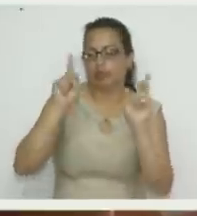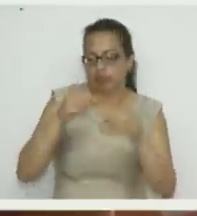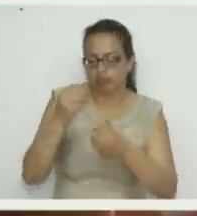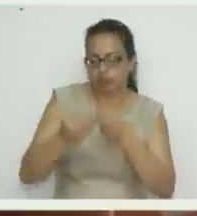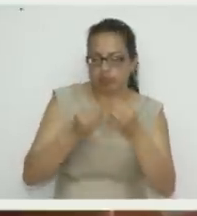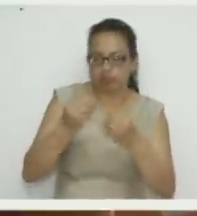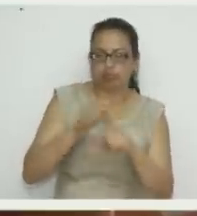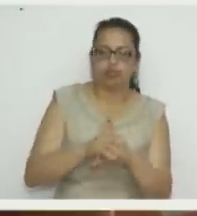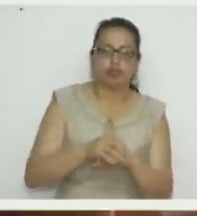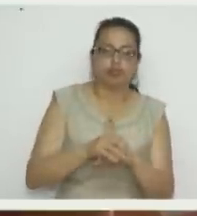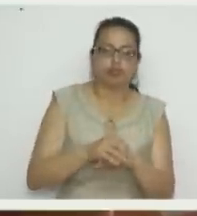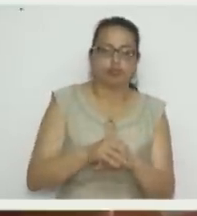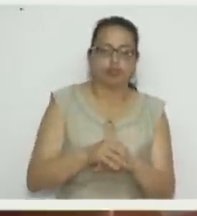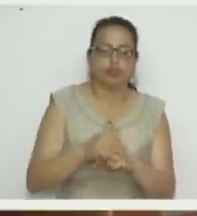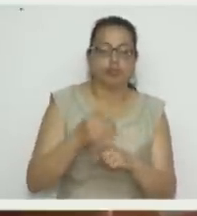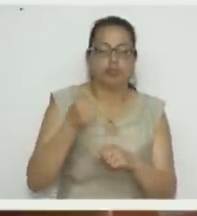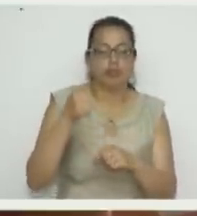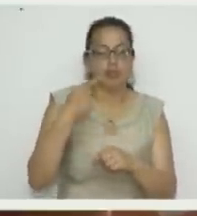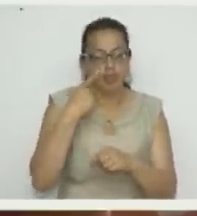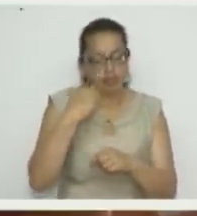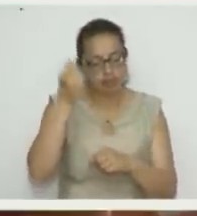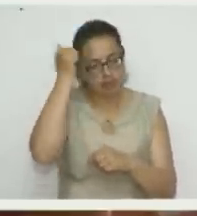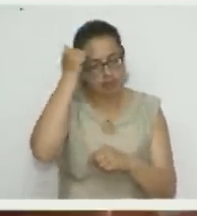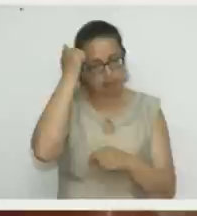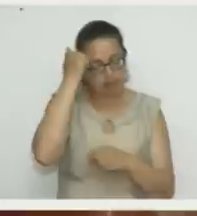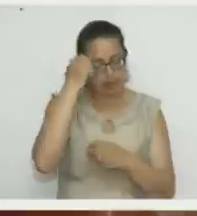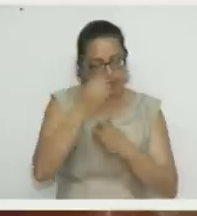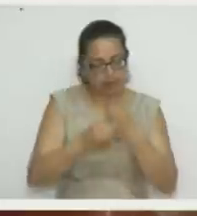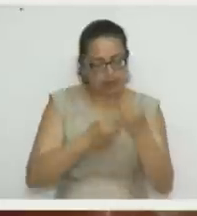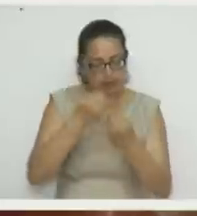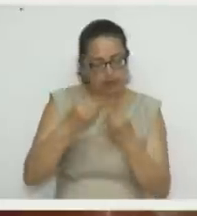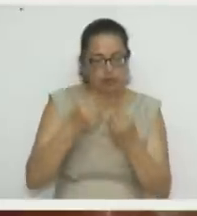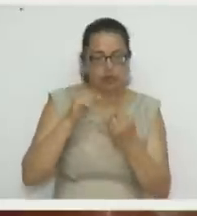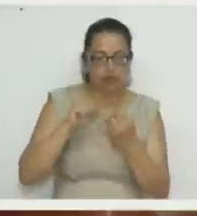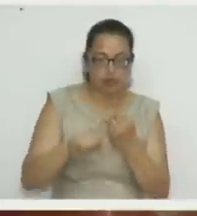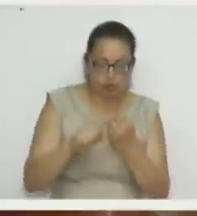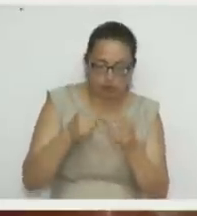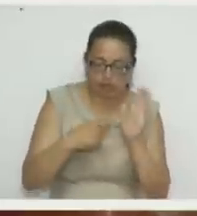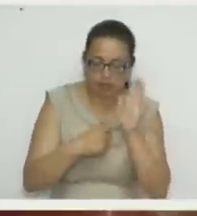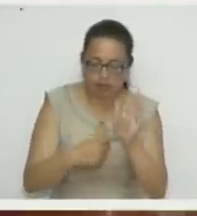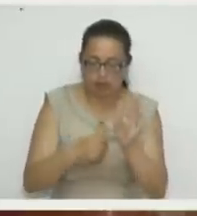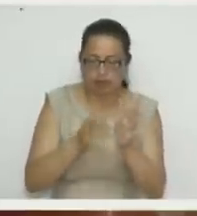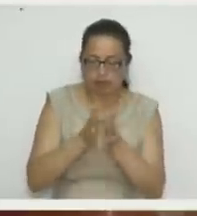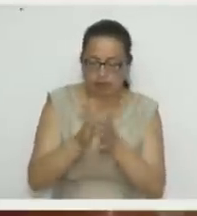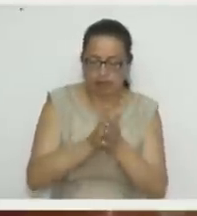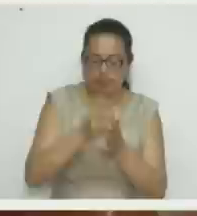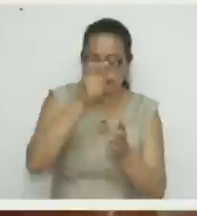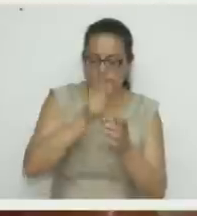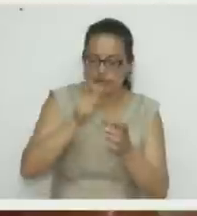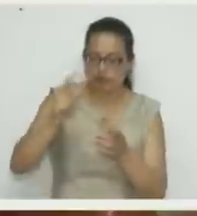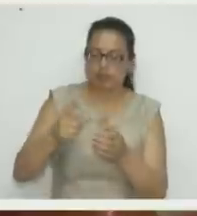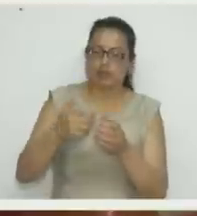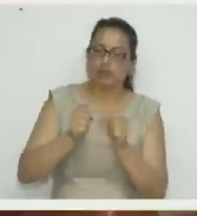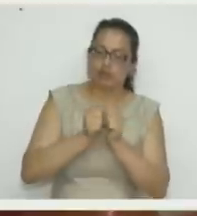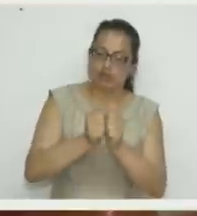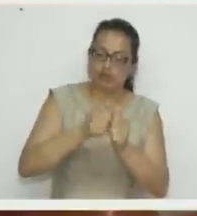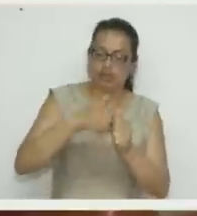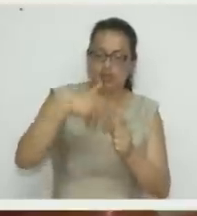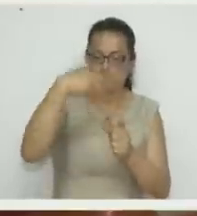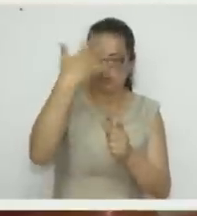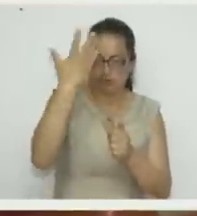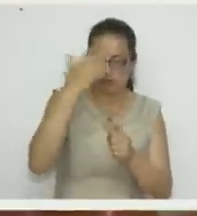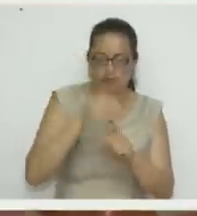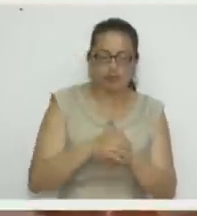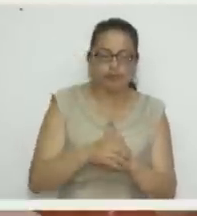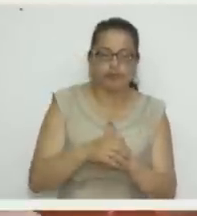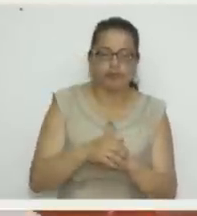Mientras la Profe va difuminando ahí, vamos a saludar aquí a nuestros seguidores. Pile Muñoz dice, hola, conectada con